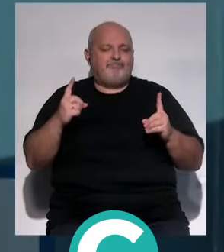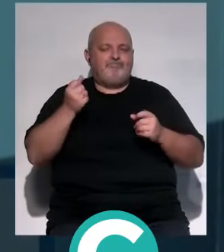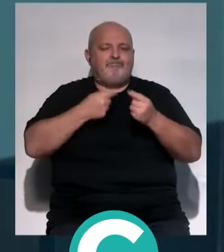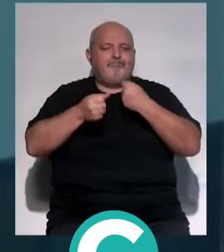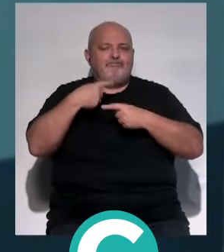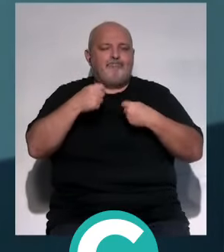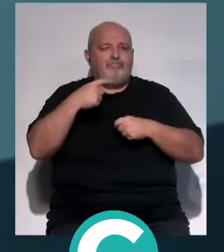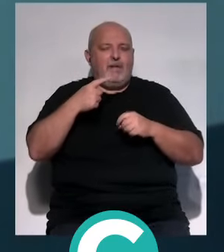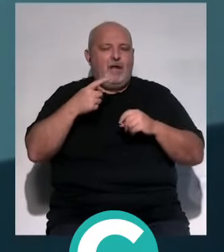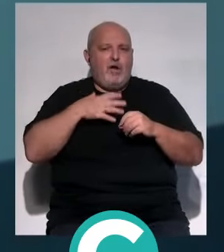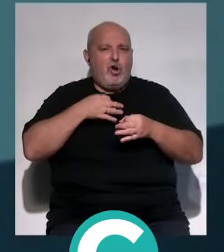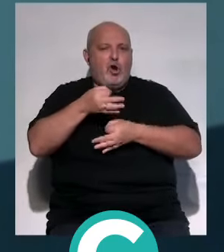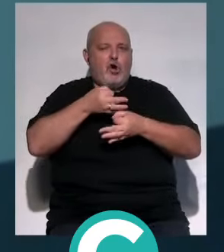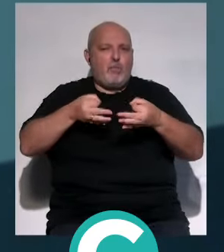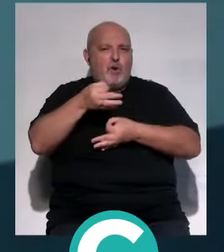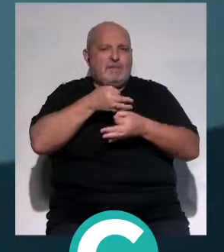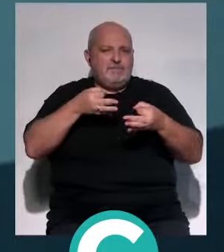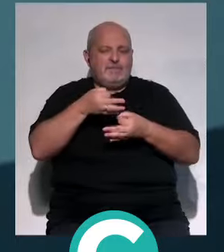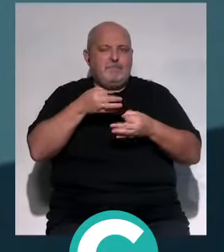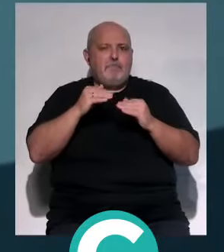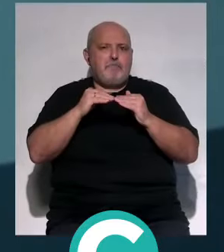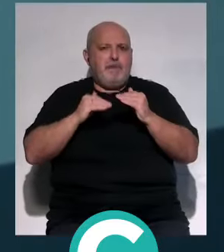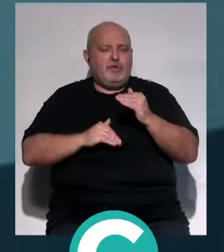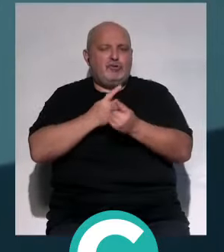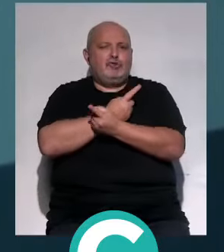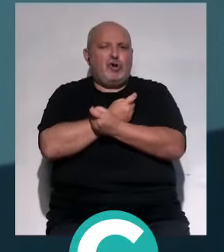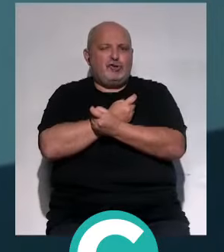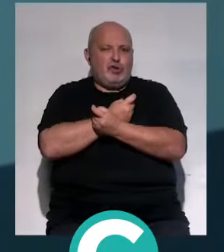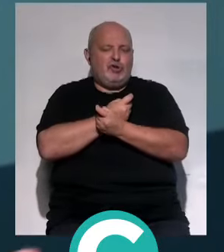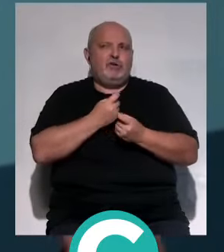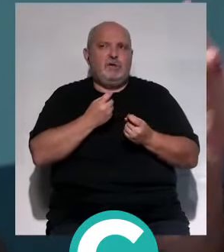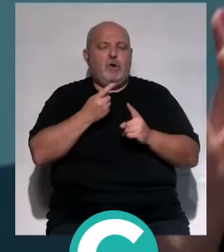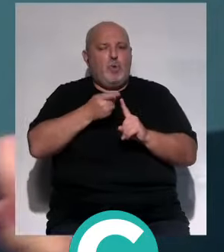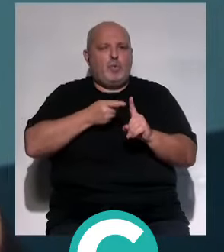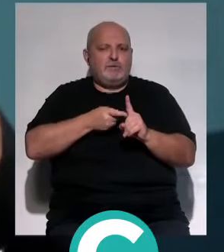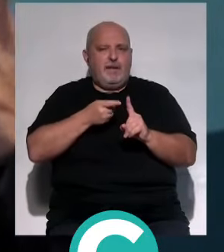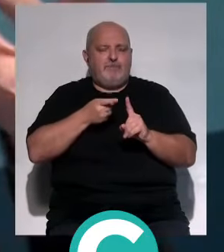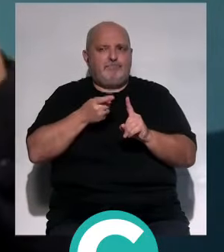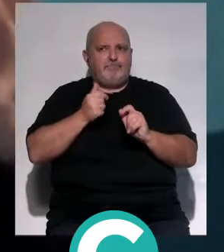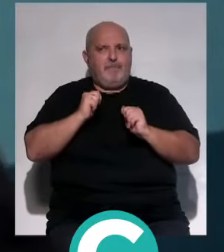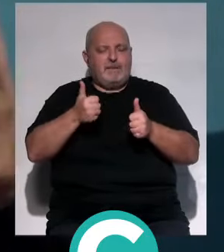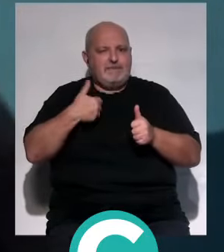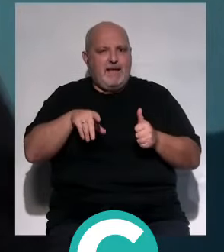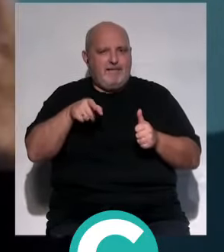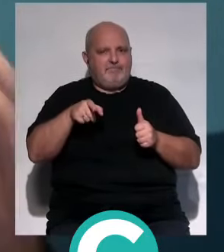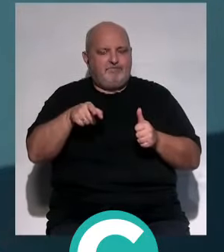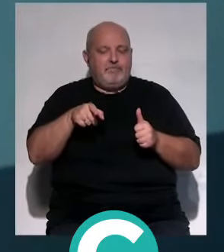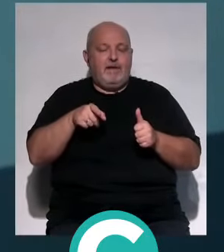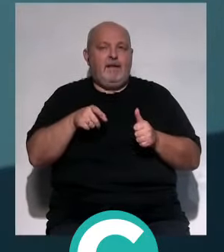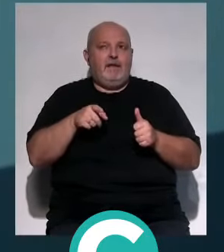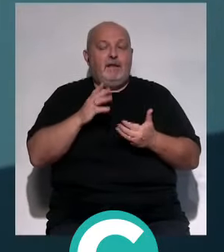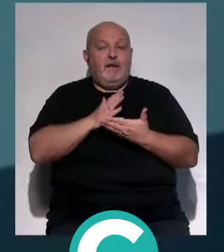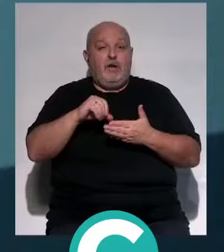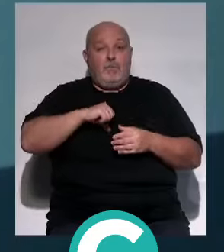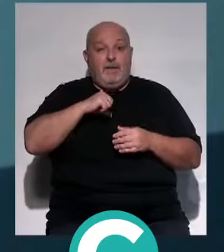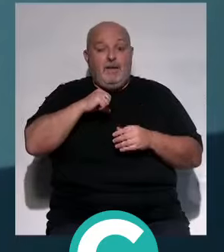hormonales orales con una mínima toxicidad y se está intentando aplicar. O sea, incluso por suerte nuestros